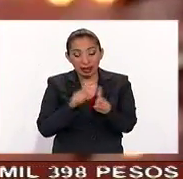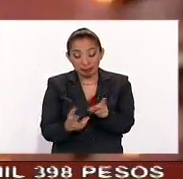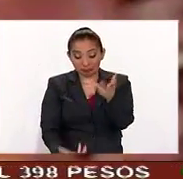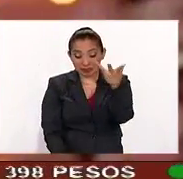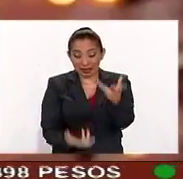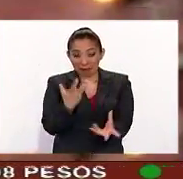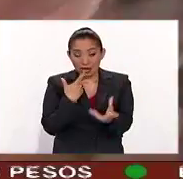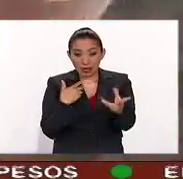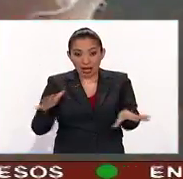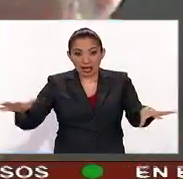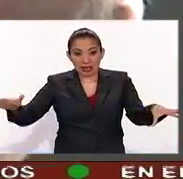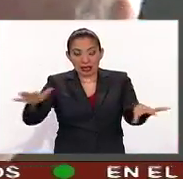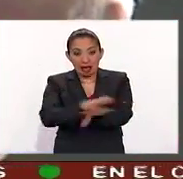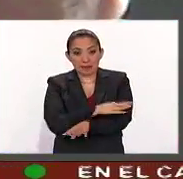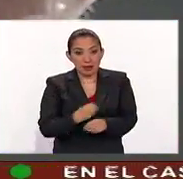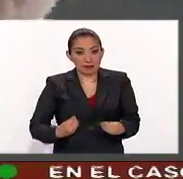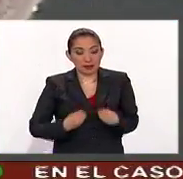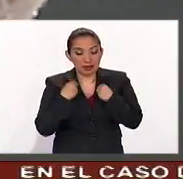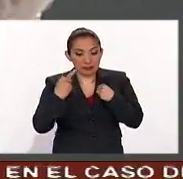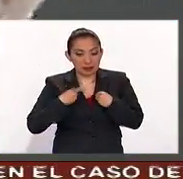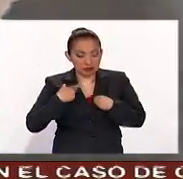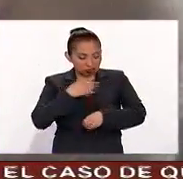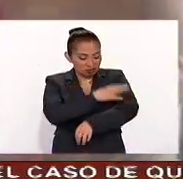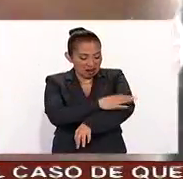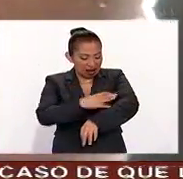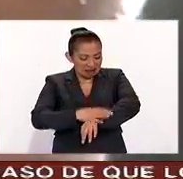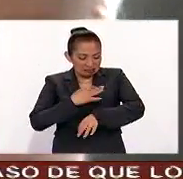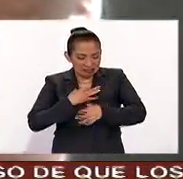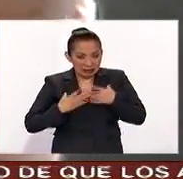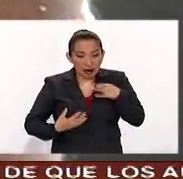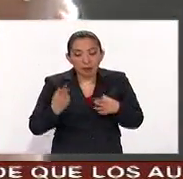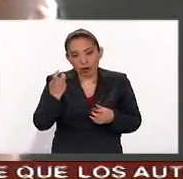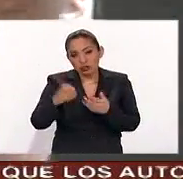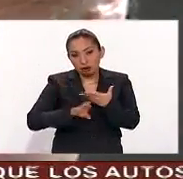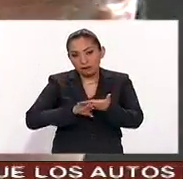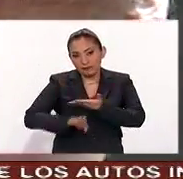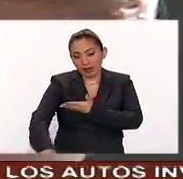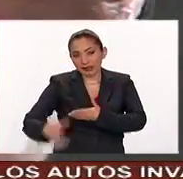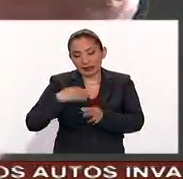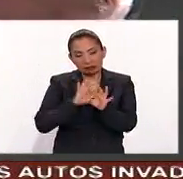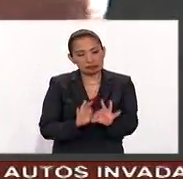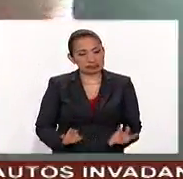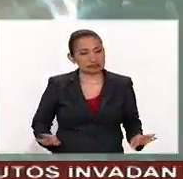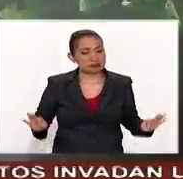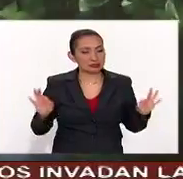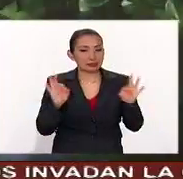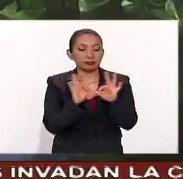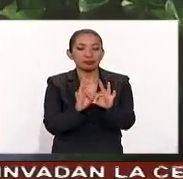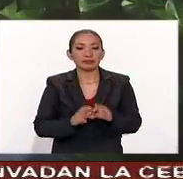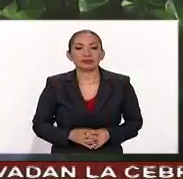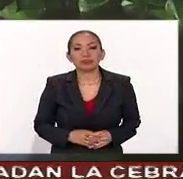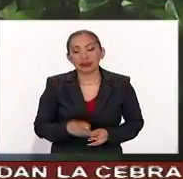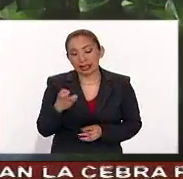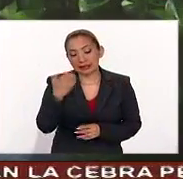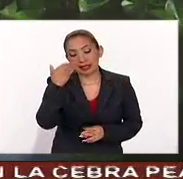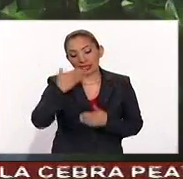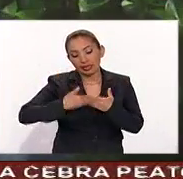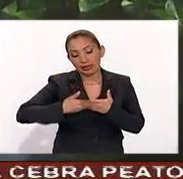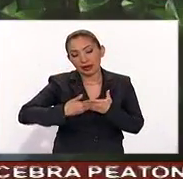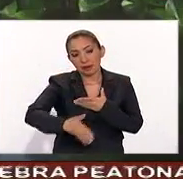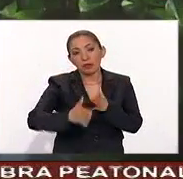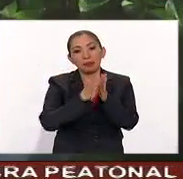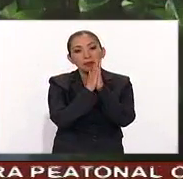quemaduras cambian radicalmente la vida de los afectados, por lo que la prevención es fundamental. Para estas épocas,